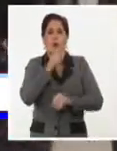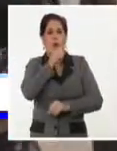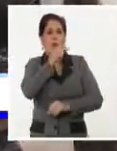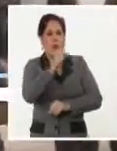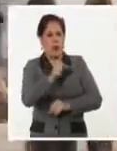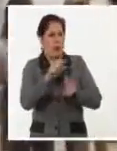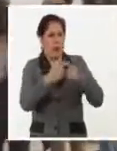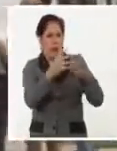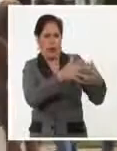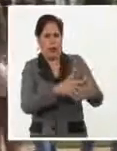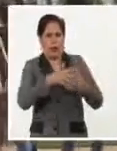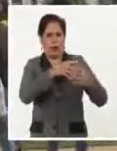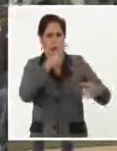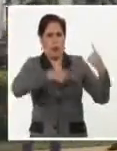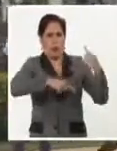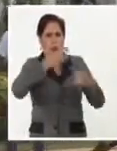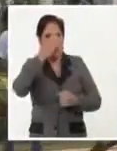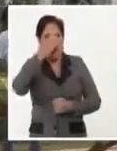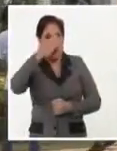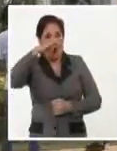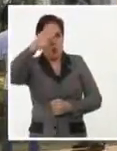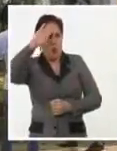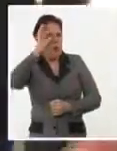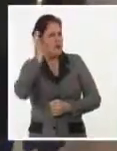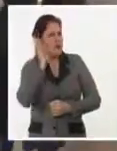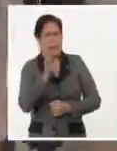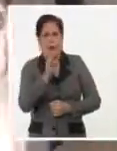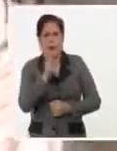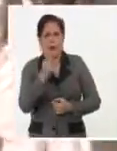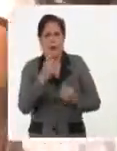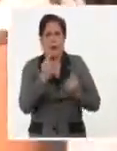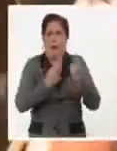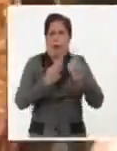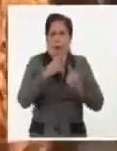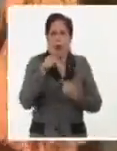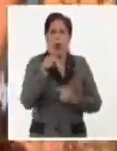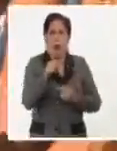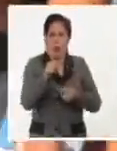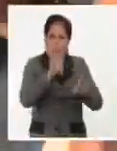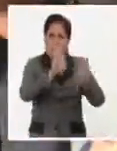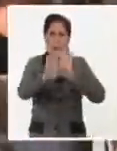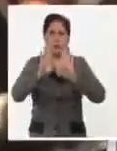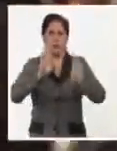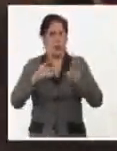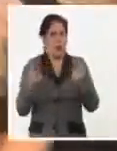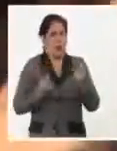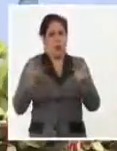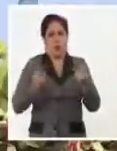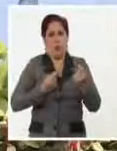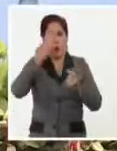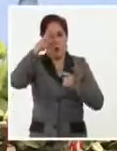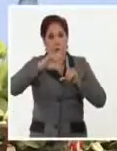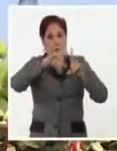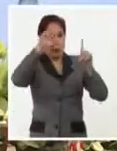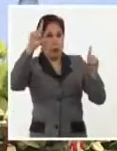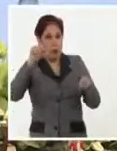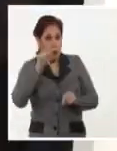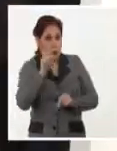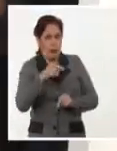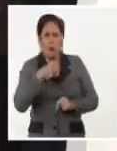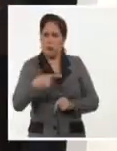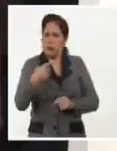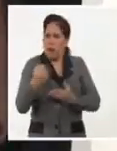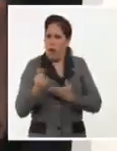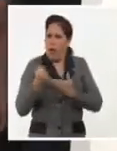la agresividad y las acciones subversivas del imperialismo contra Cuba, pero que demuestra la resistencia de los cubanos en continuar